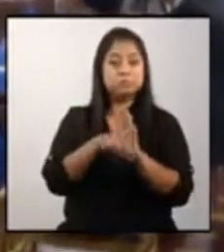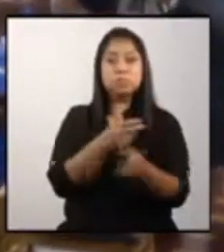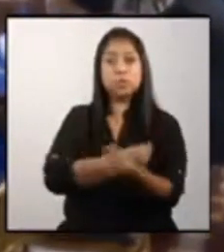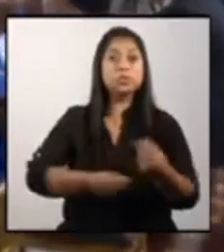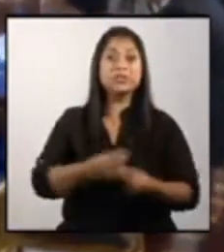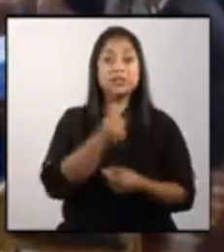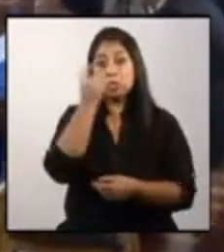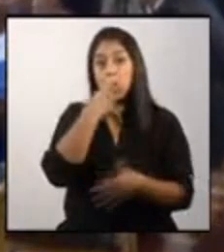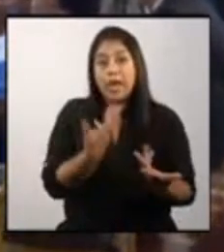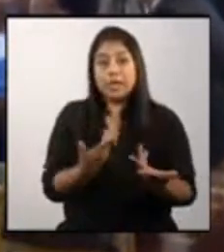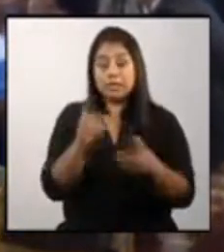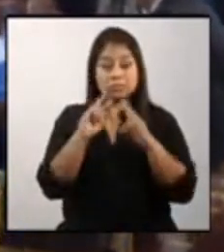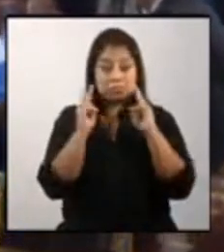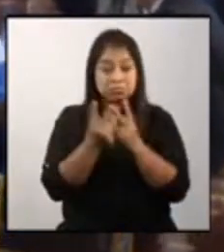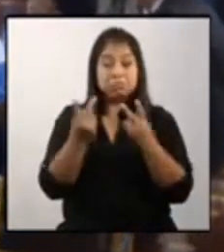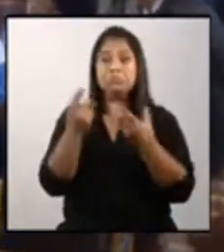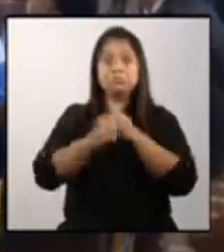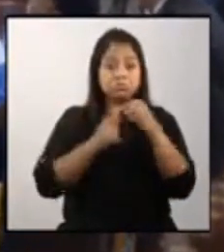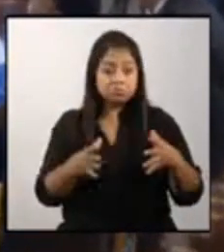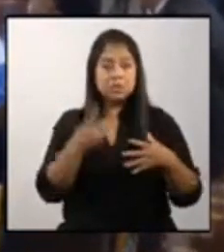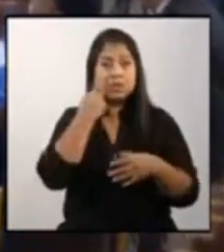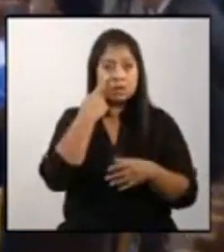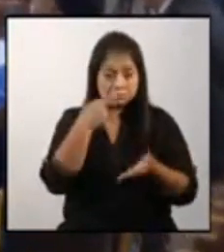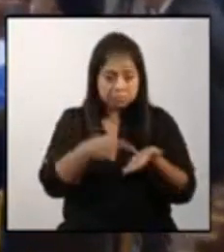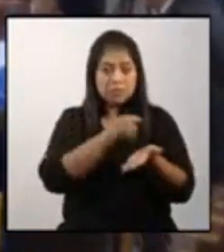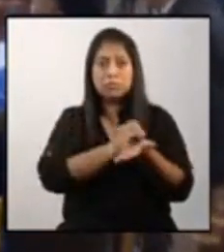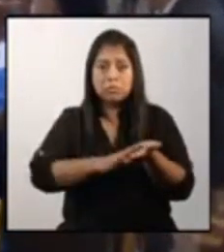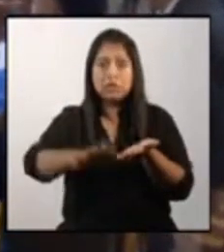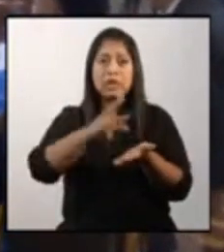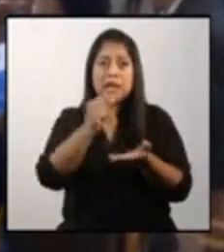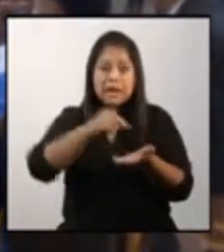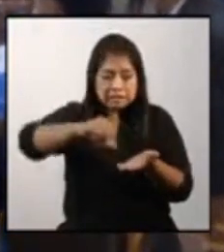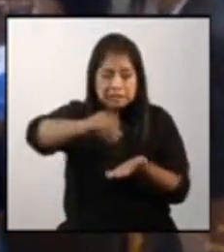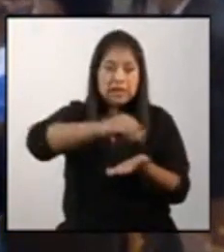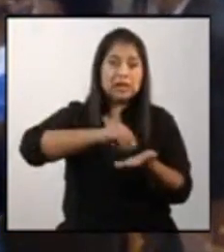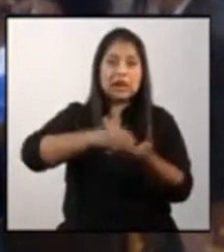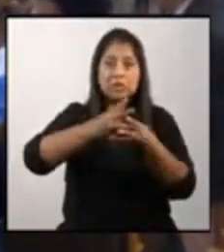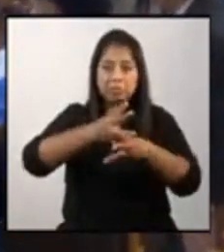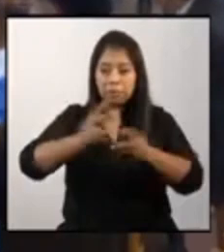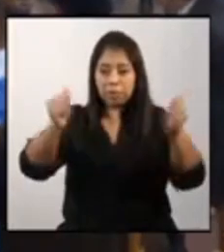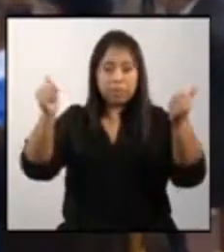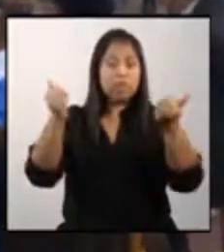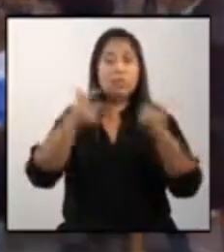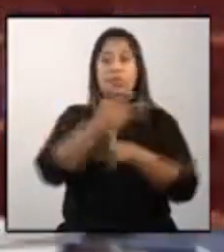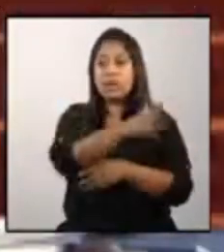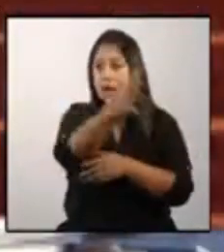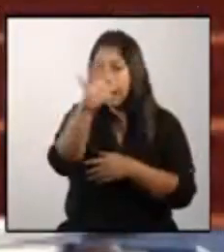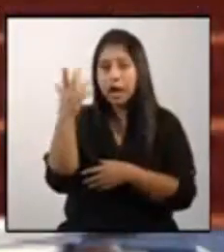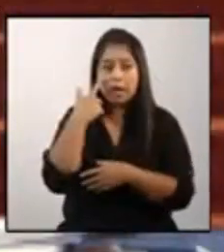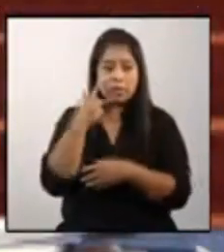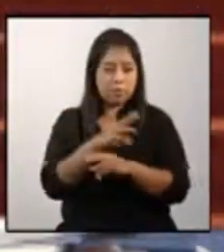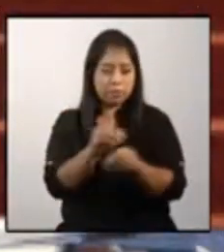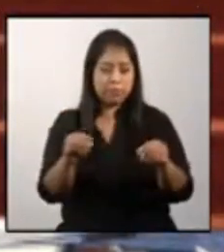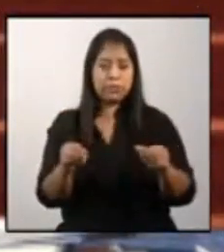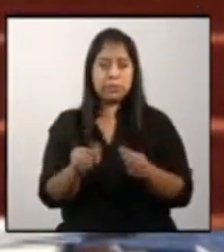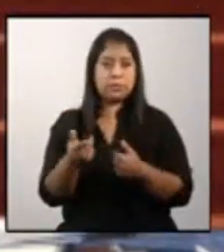porque estamos viendo como se lava la tierra fértil de nuestros campos y terminan